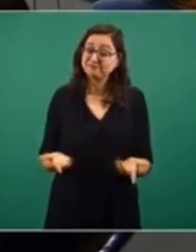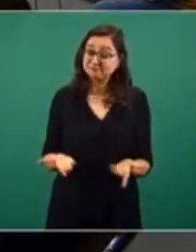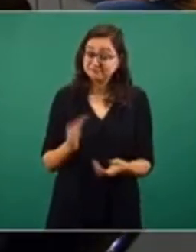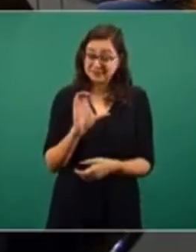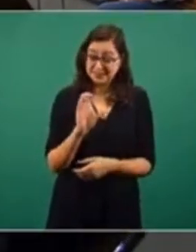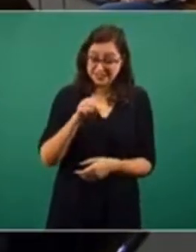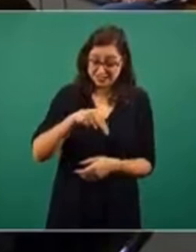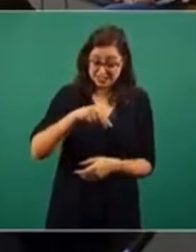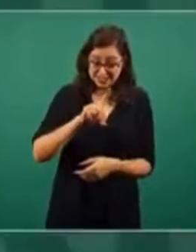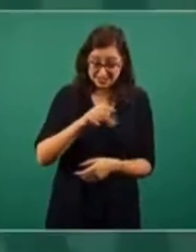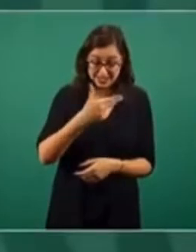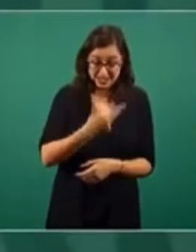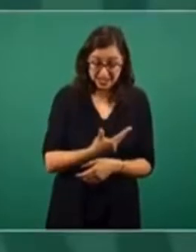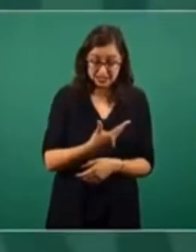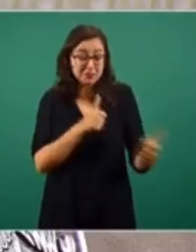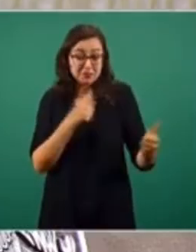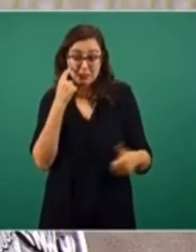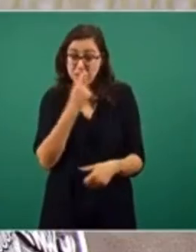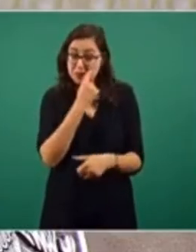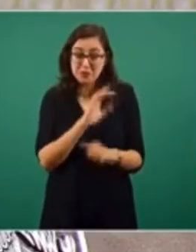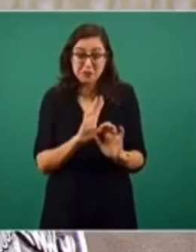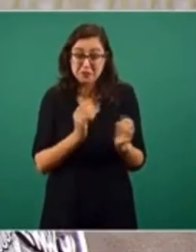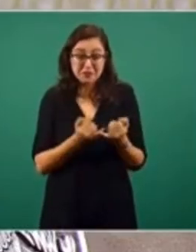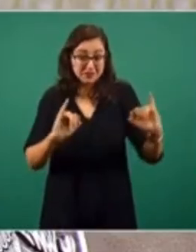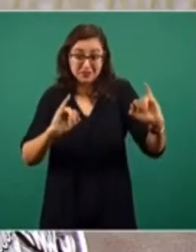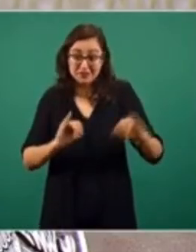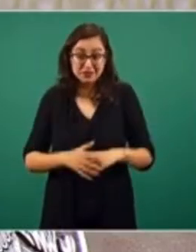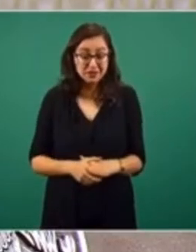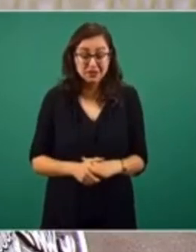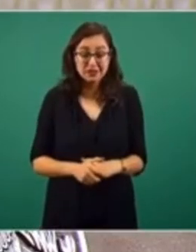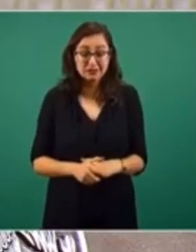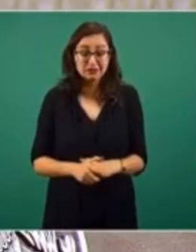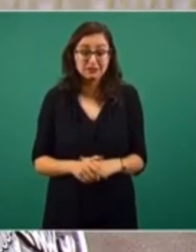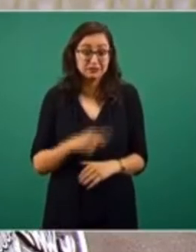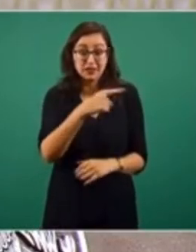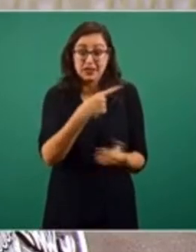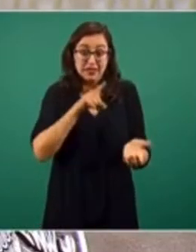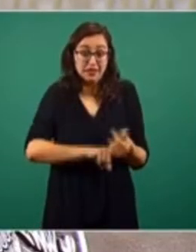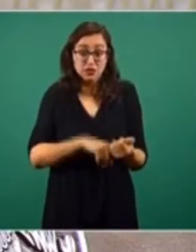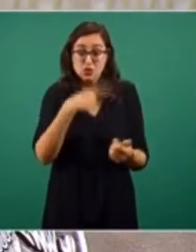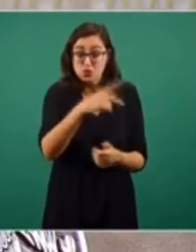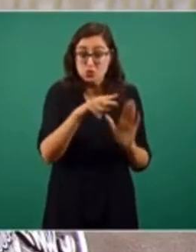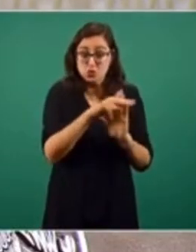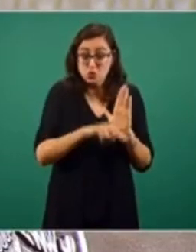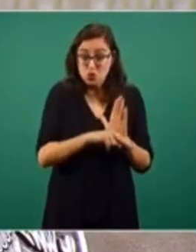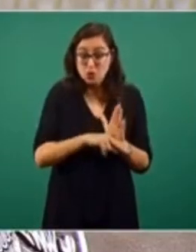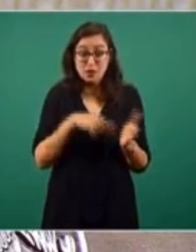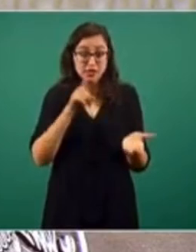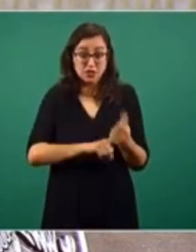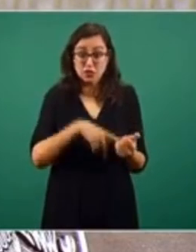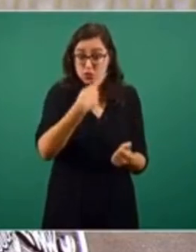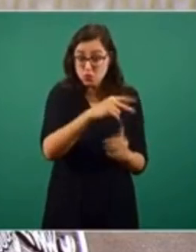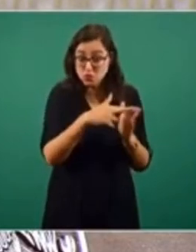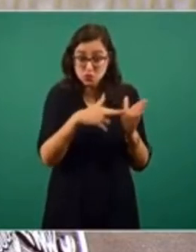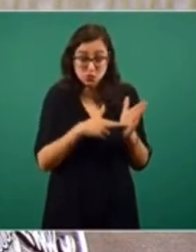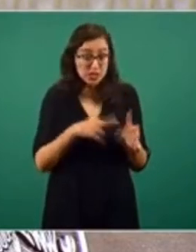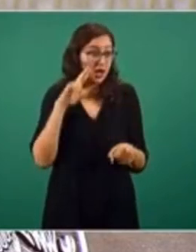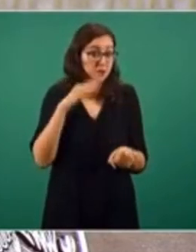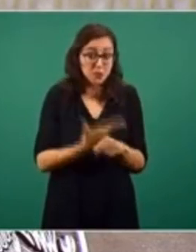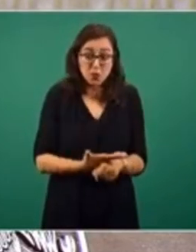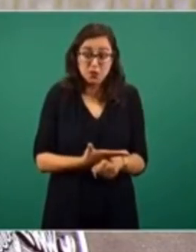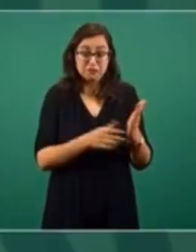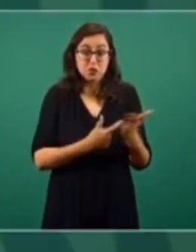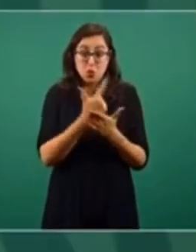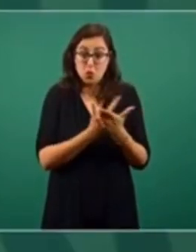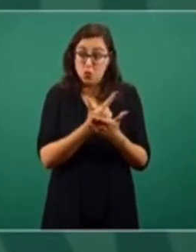como otros organismos constitucionales autónomos, entonces, como ellos tienen sus propias normativas y su propia responsabilidad y tienen